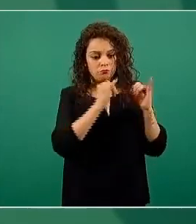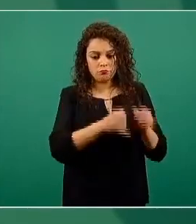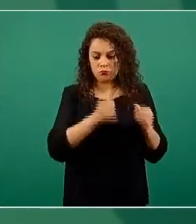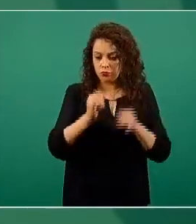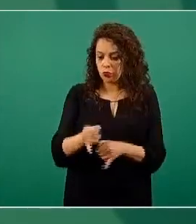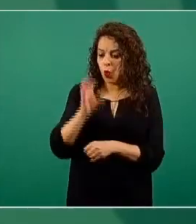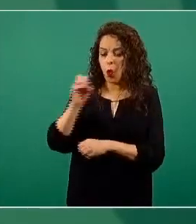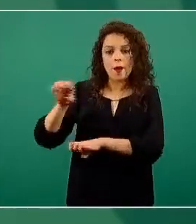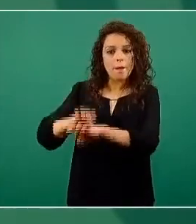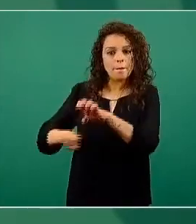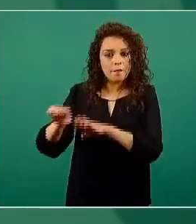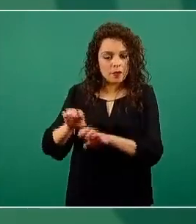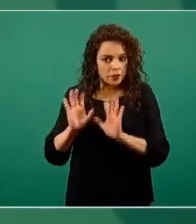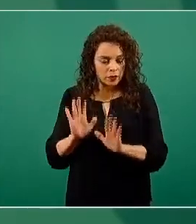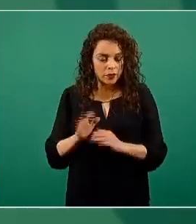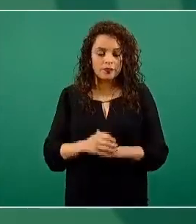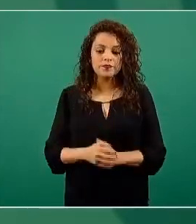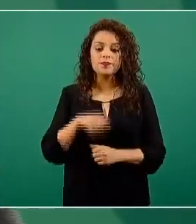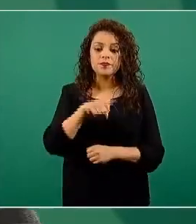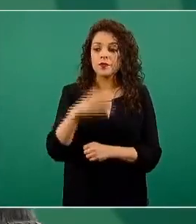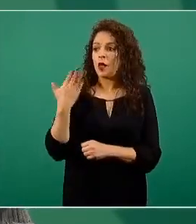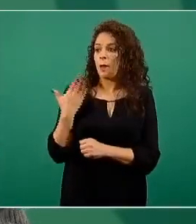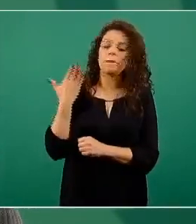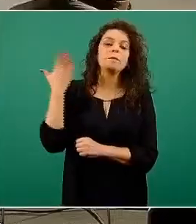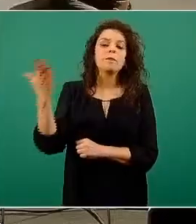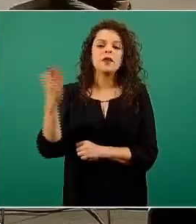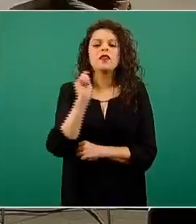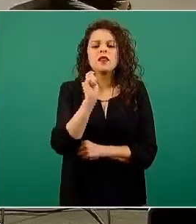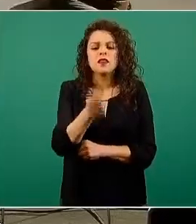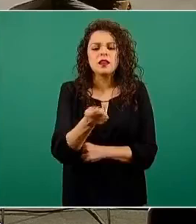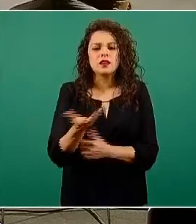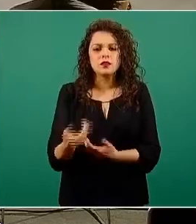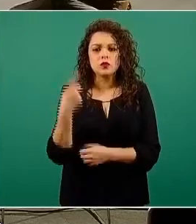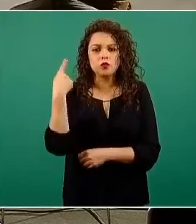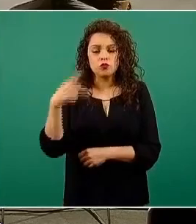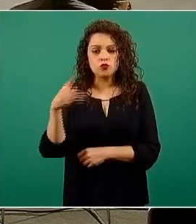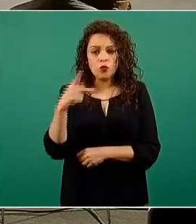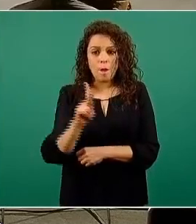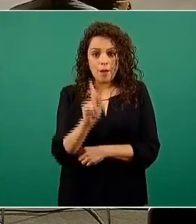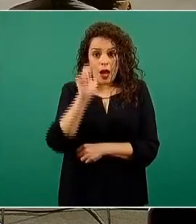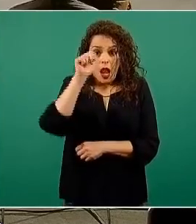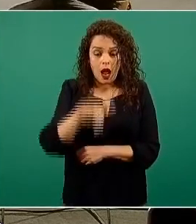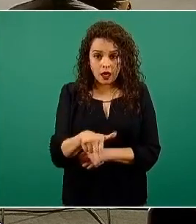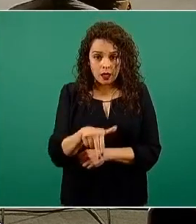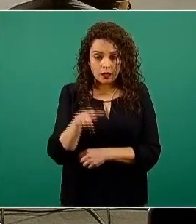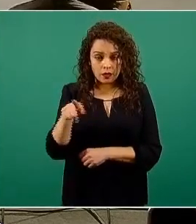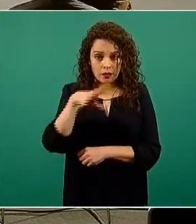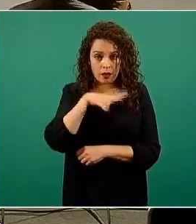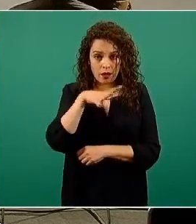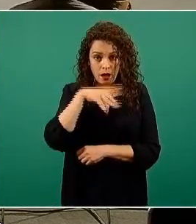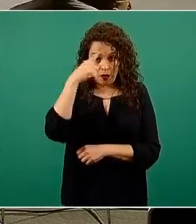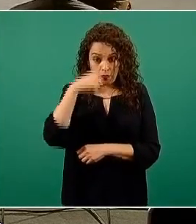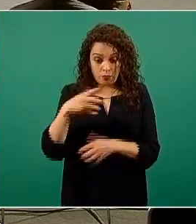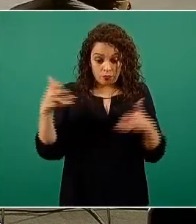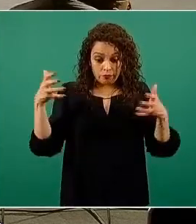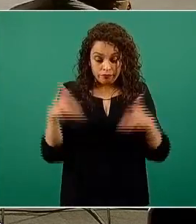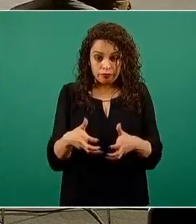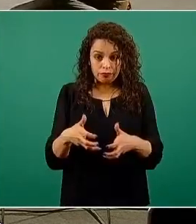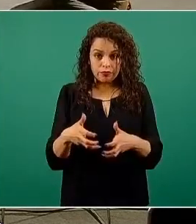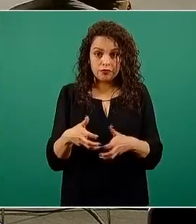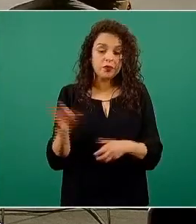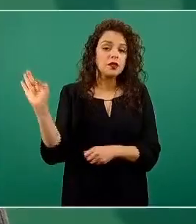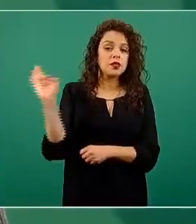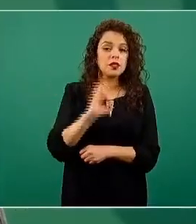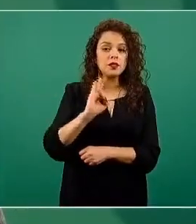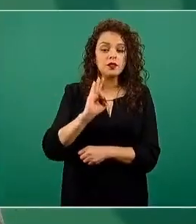morales, solicita que precisamente su esquema o el plan que ellos van a aplicar a efectos de que en su